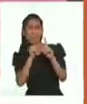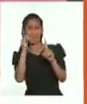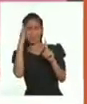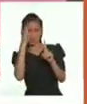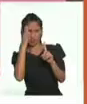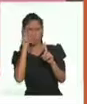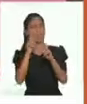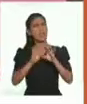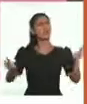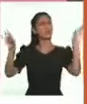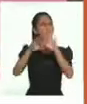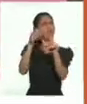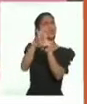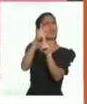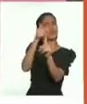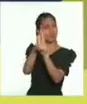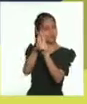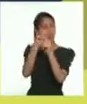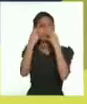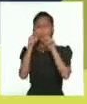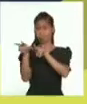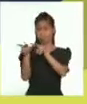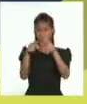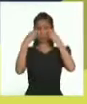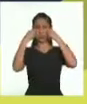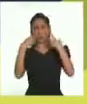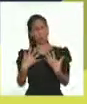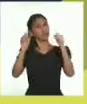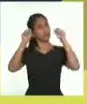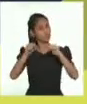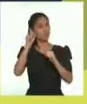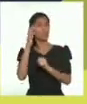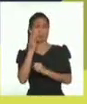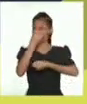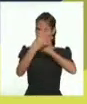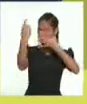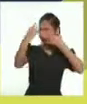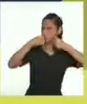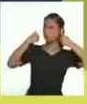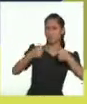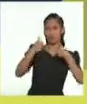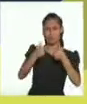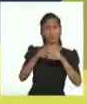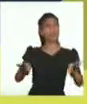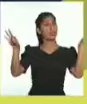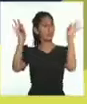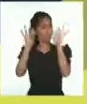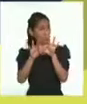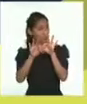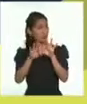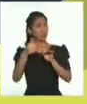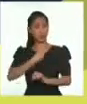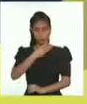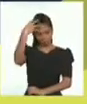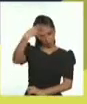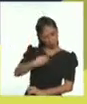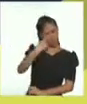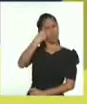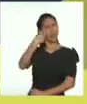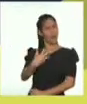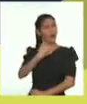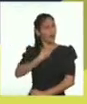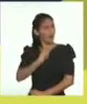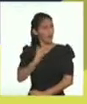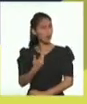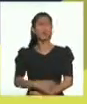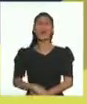que eres importante eres tú misma. ¿Qué sabias palabras te dice tu mamá, Iyari? Es fundamental para eliminar la discriminación. Entender